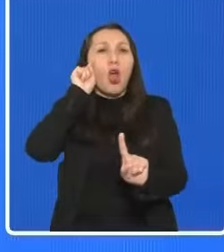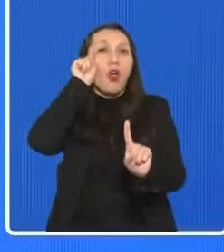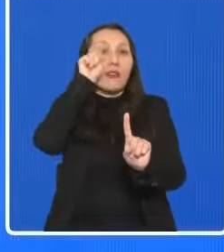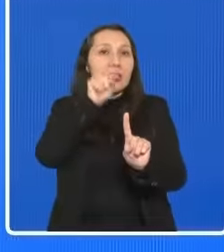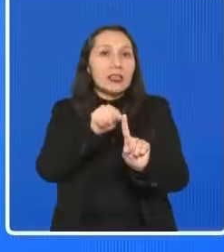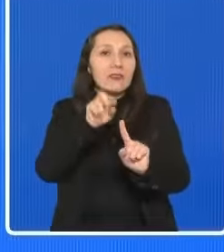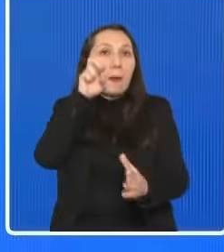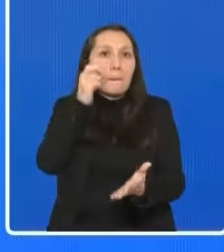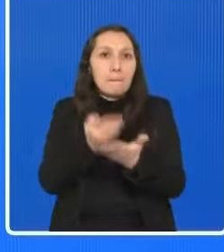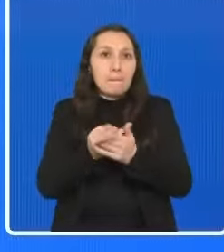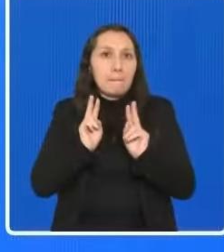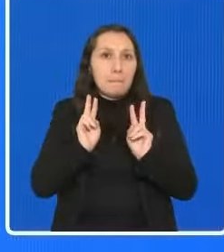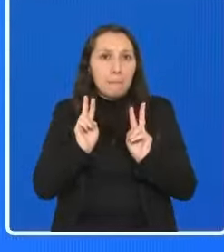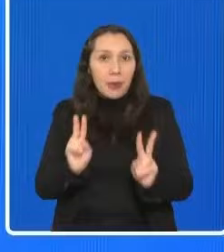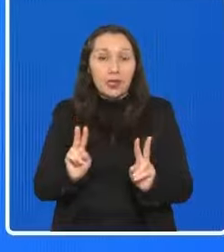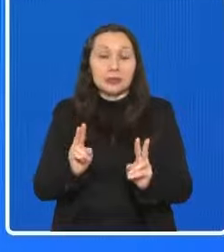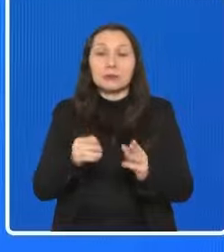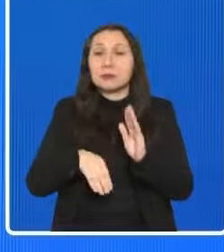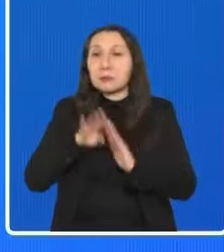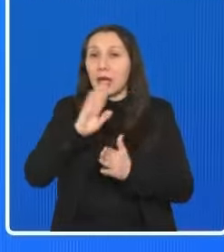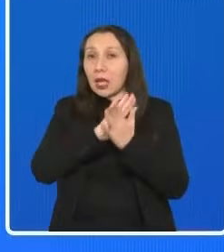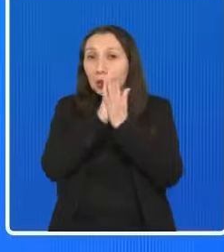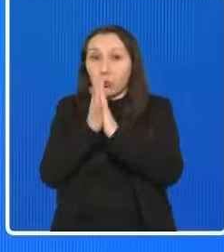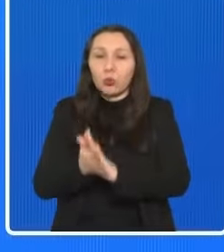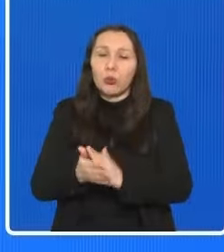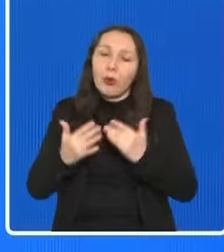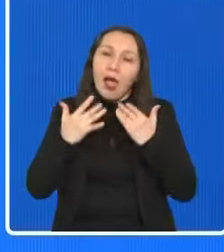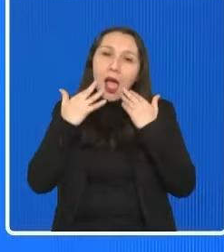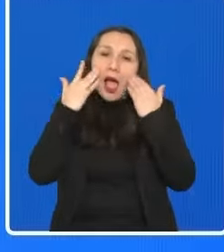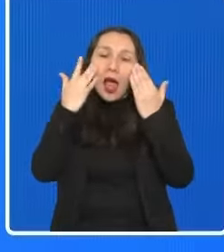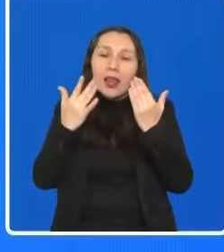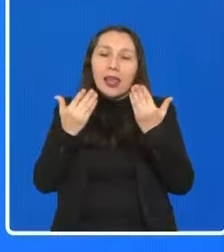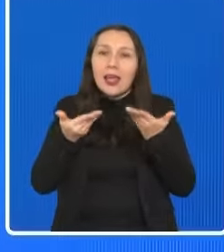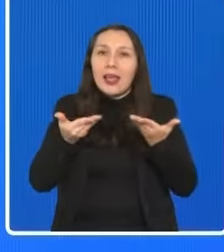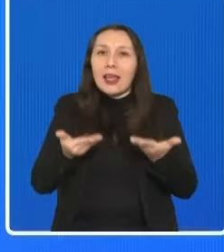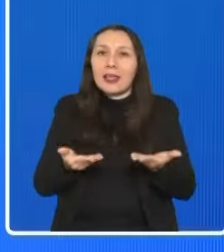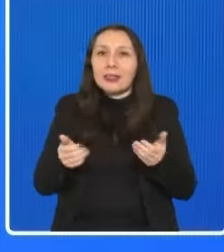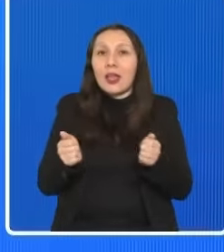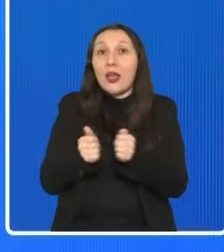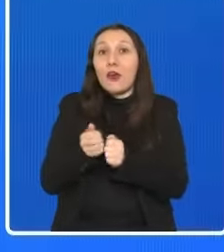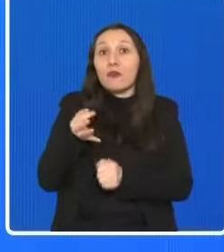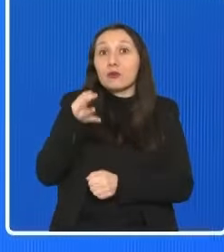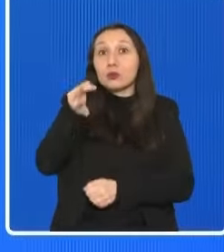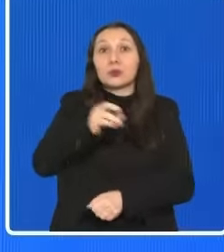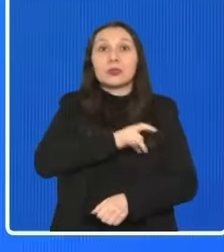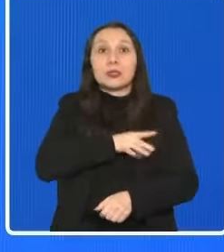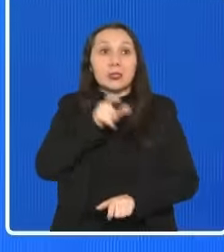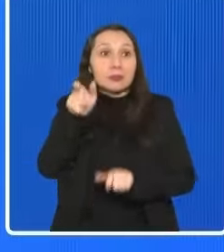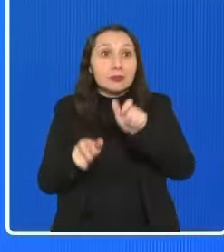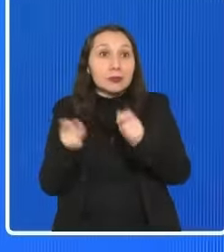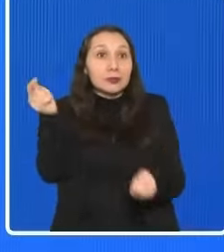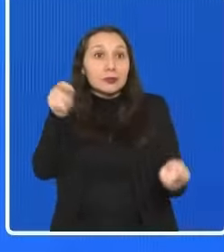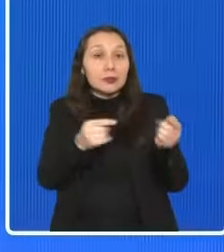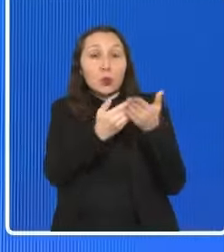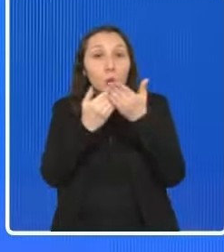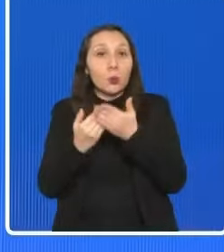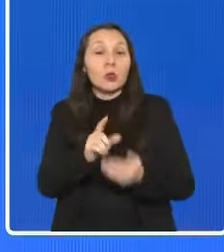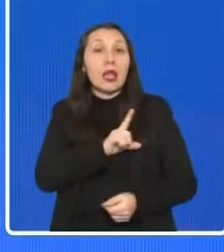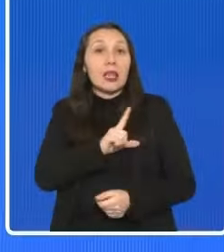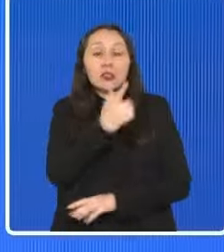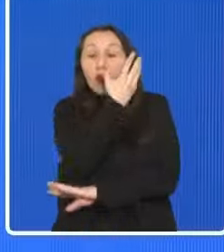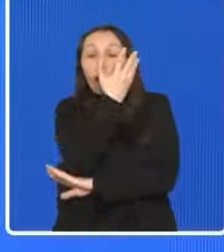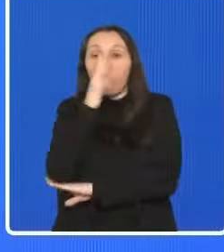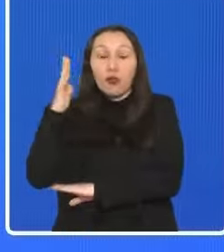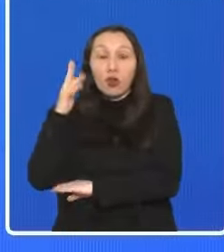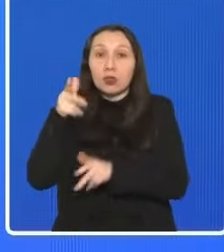pacíficos. Y sobre todo me alegra estar con el futuro de Chile, con estudiantes, entiendo que es de Liceos del Bosque